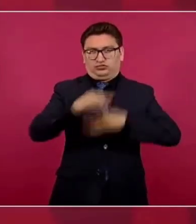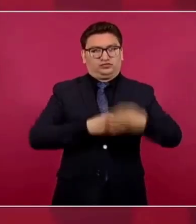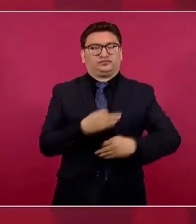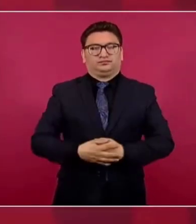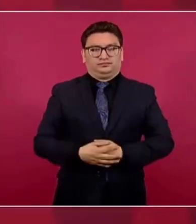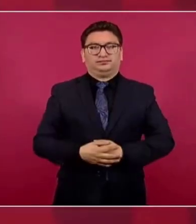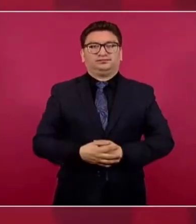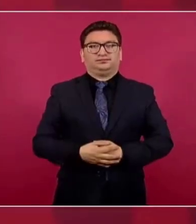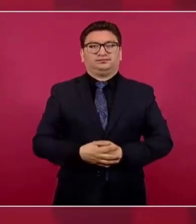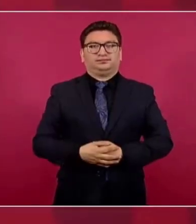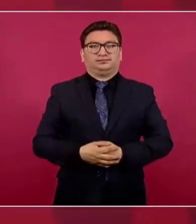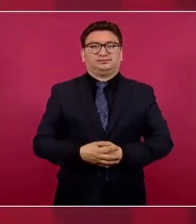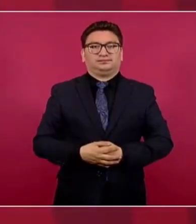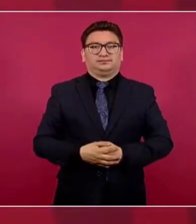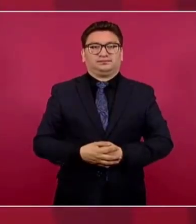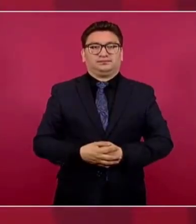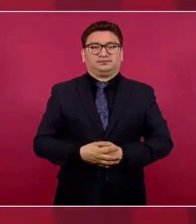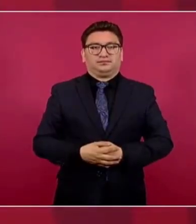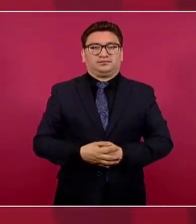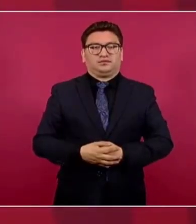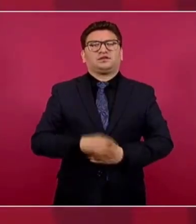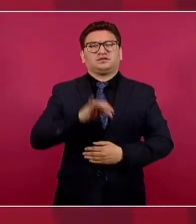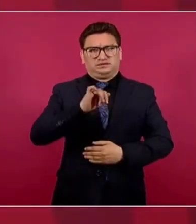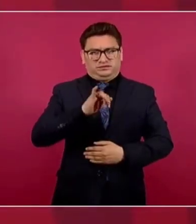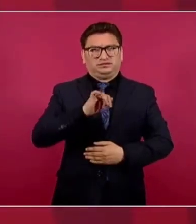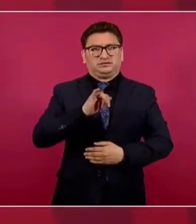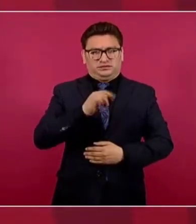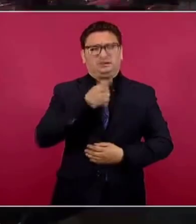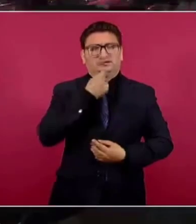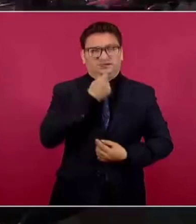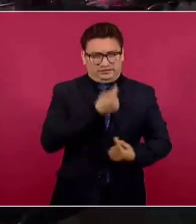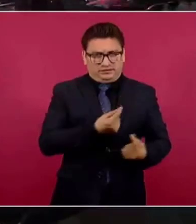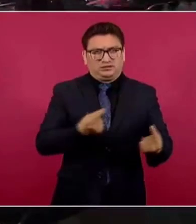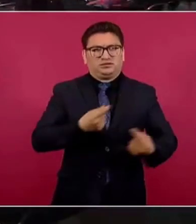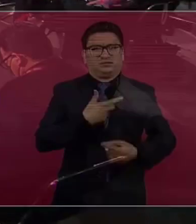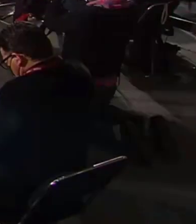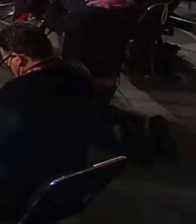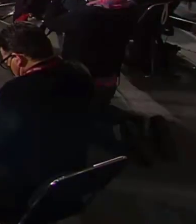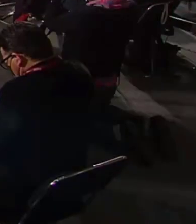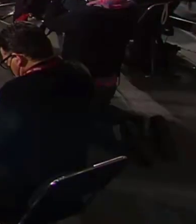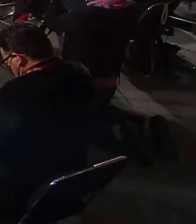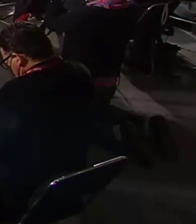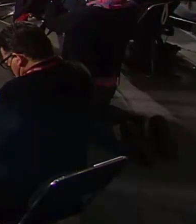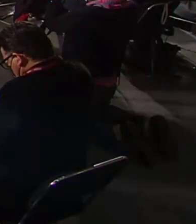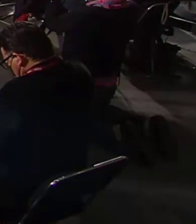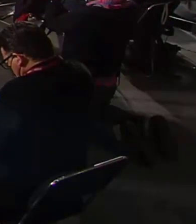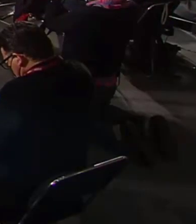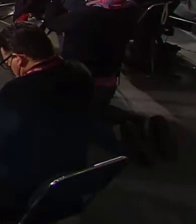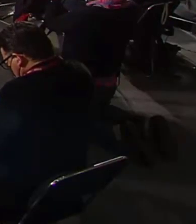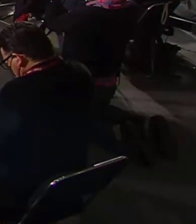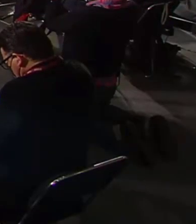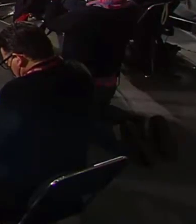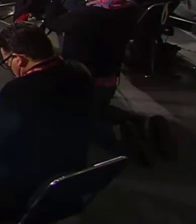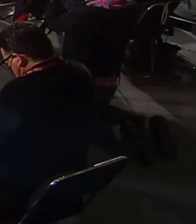todos. Sí se están vacunando niños con